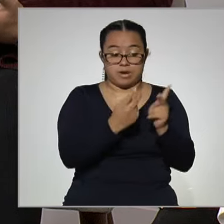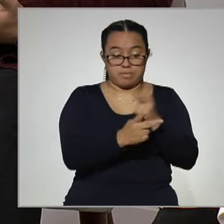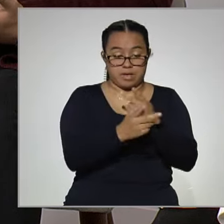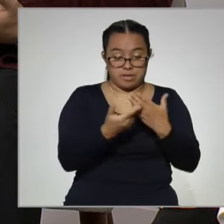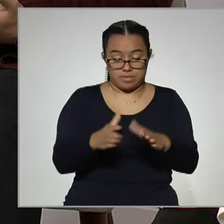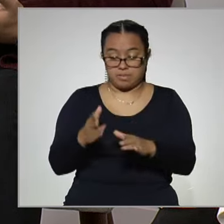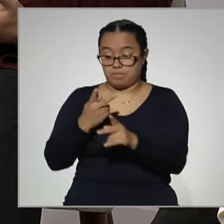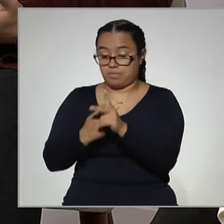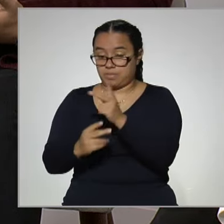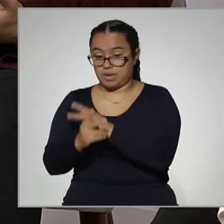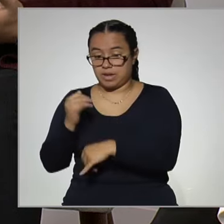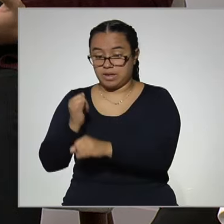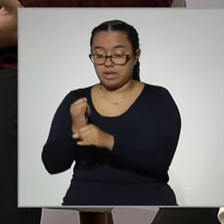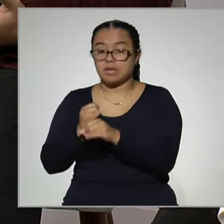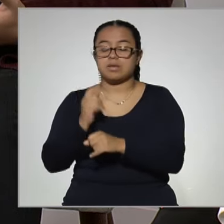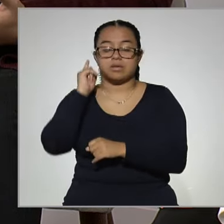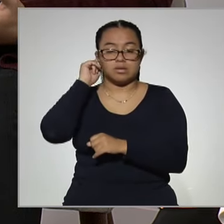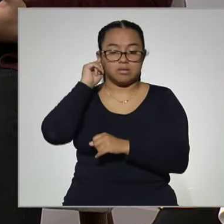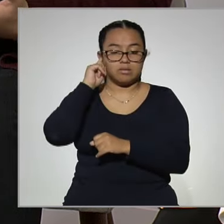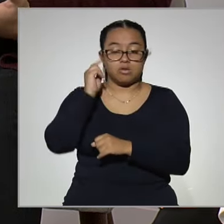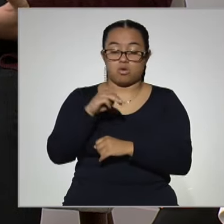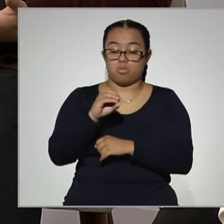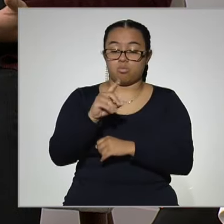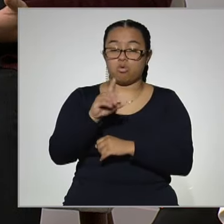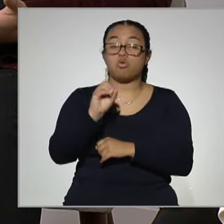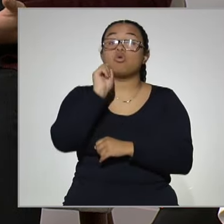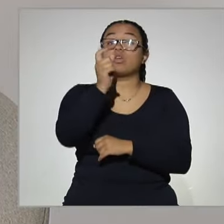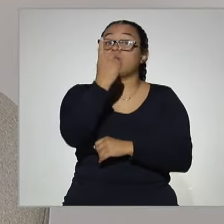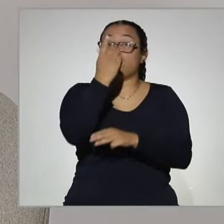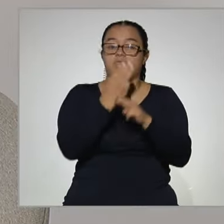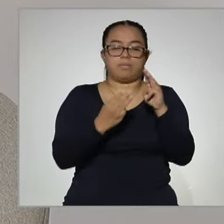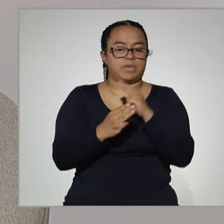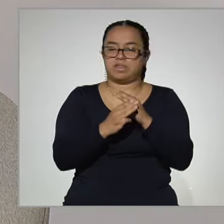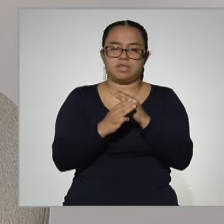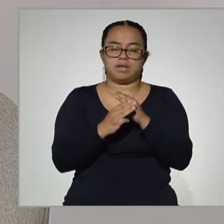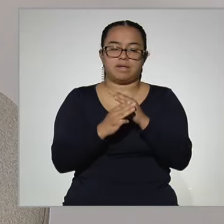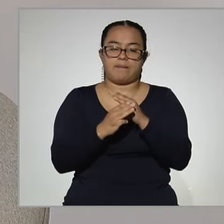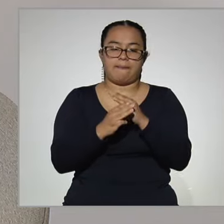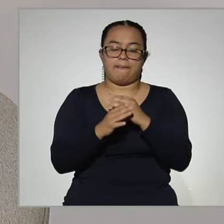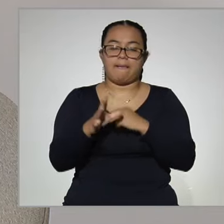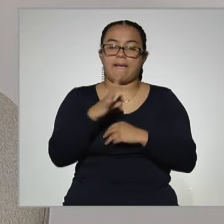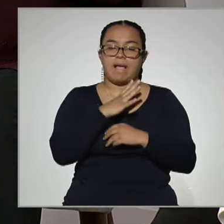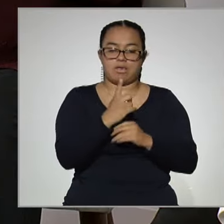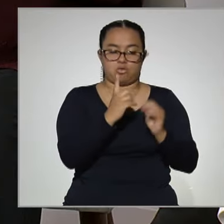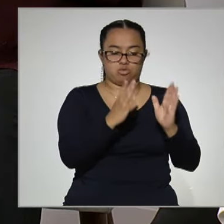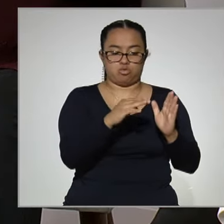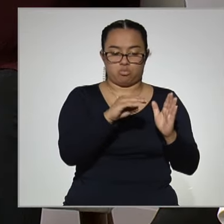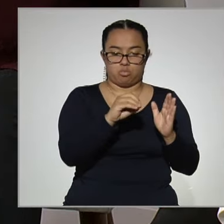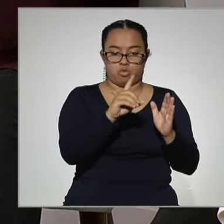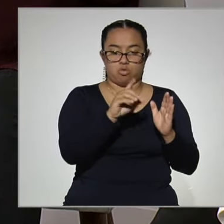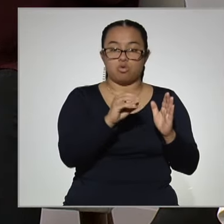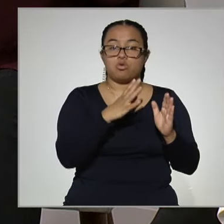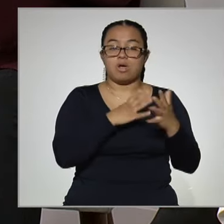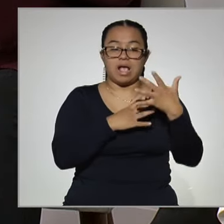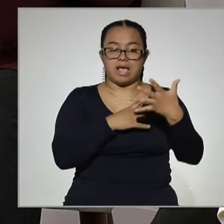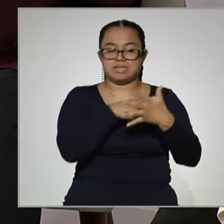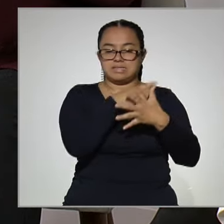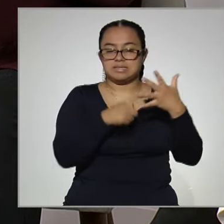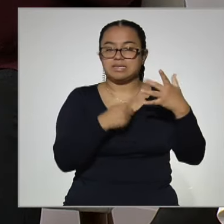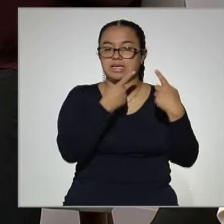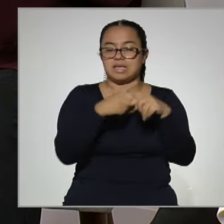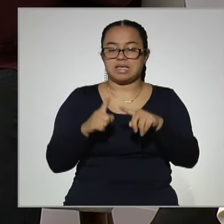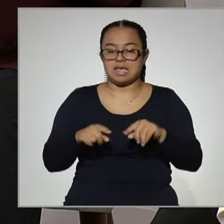como en prepa en línea, el sistema modular no es una materia como tal. Un módulo comprende cinco áreas del